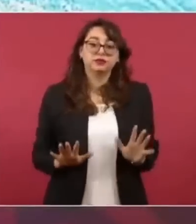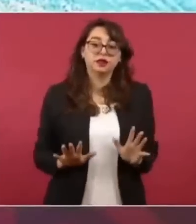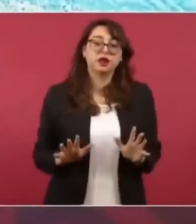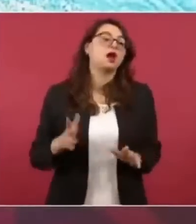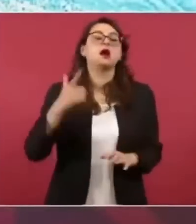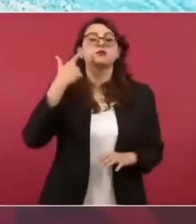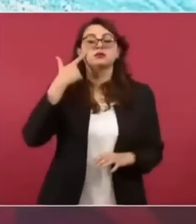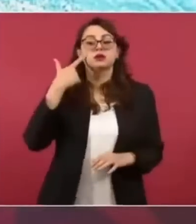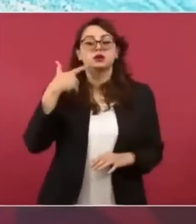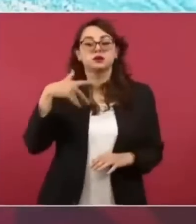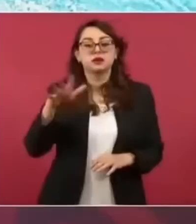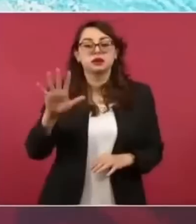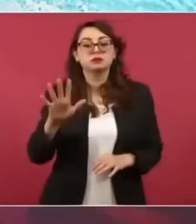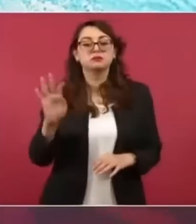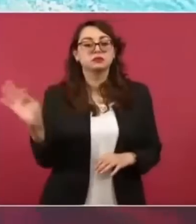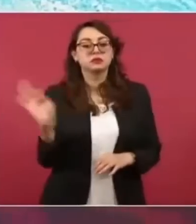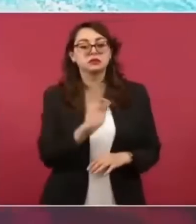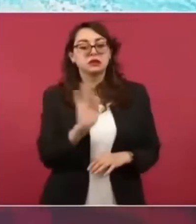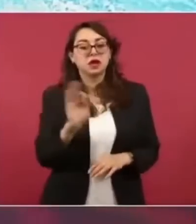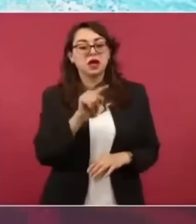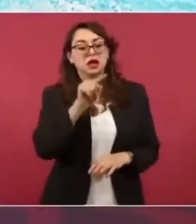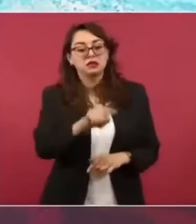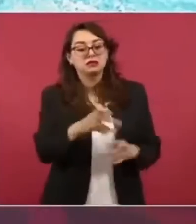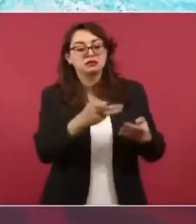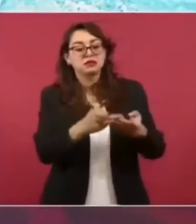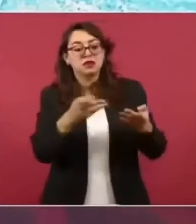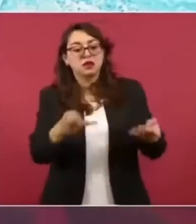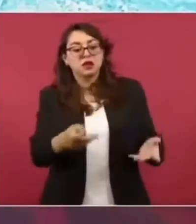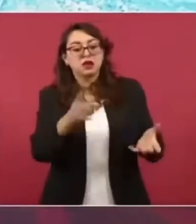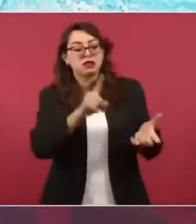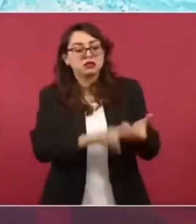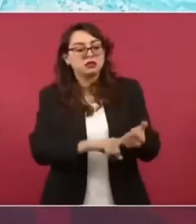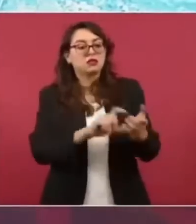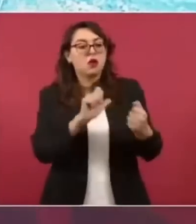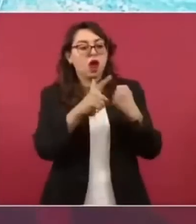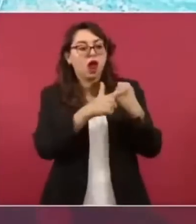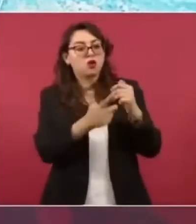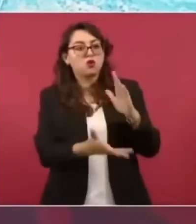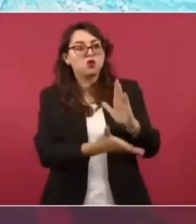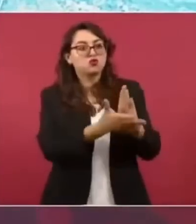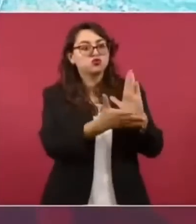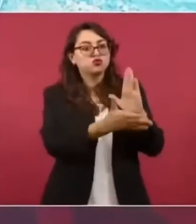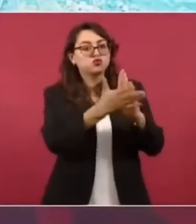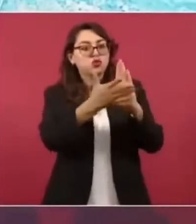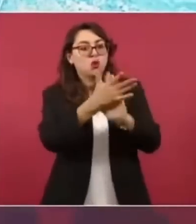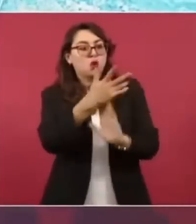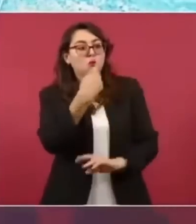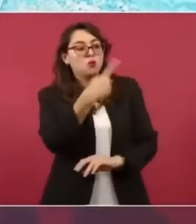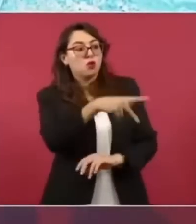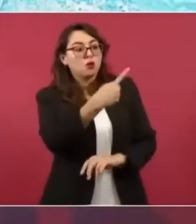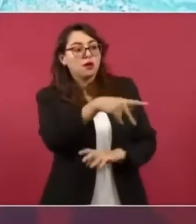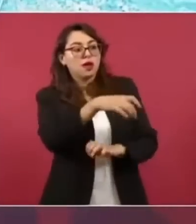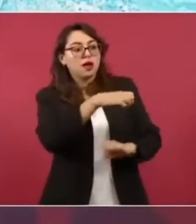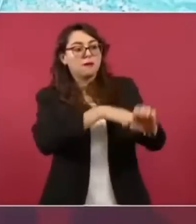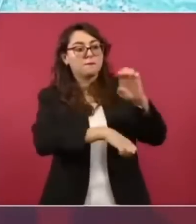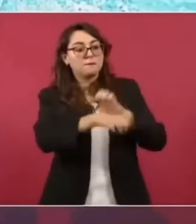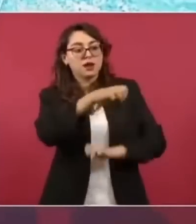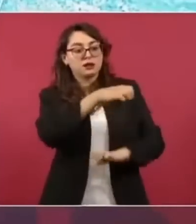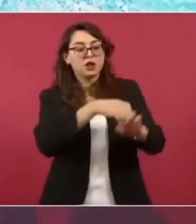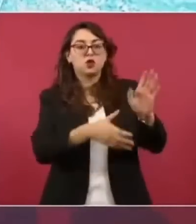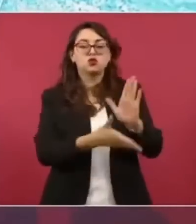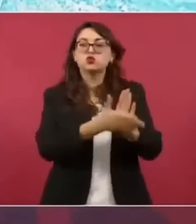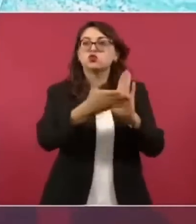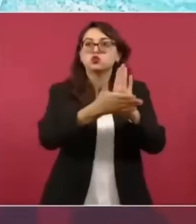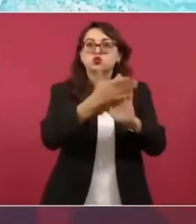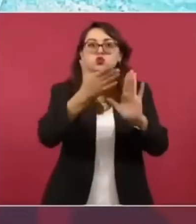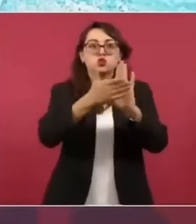hacer un avalúo y se paga una indemnización si es que les corresponde